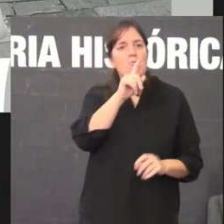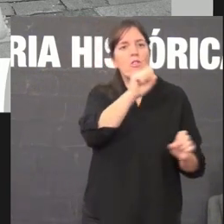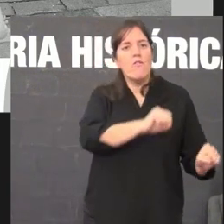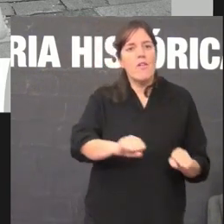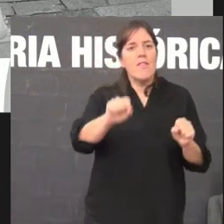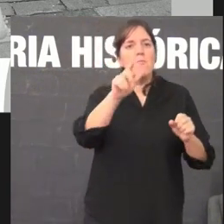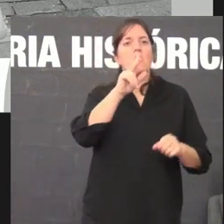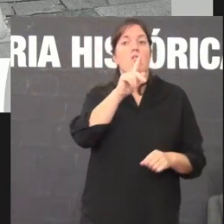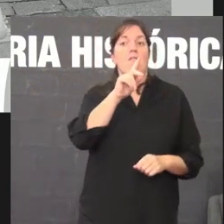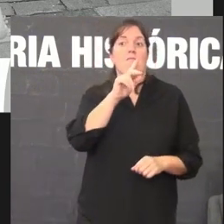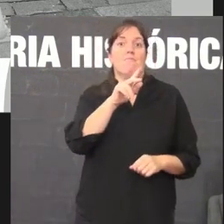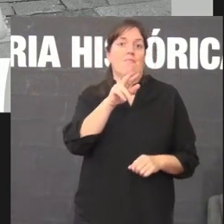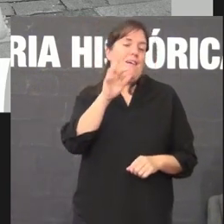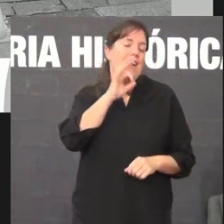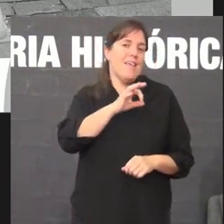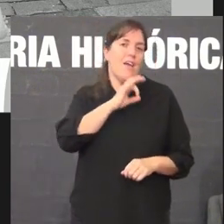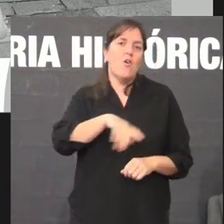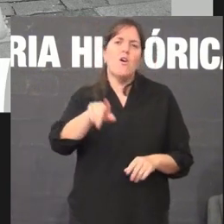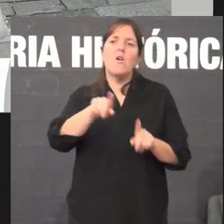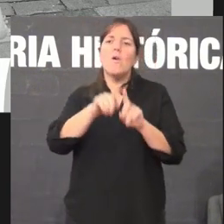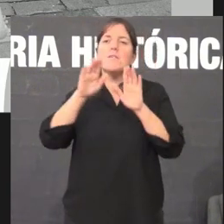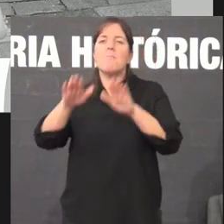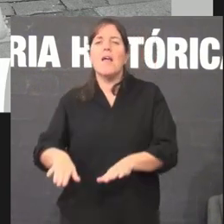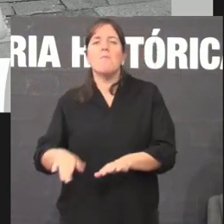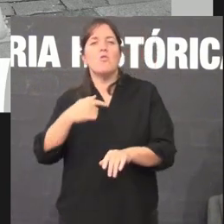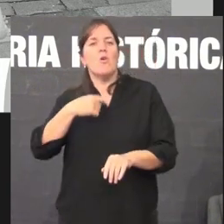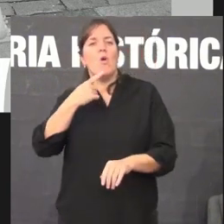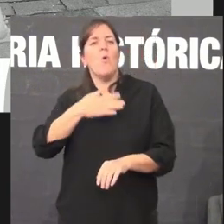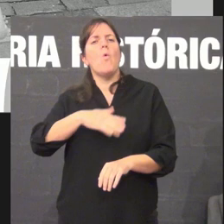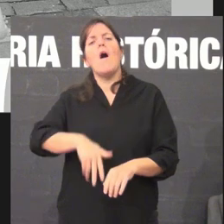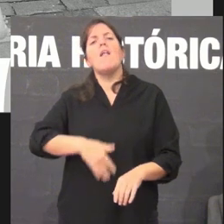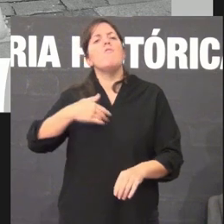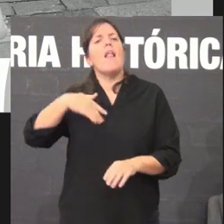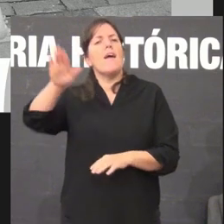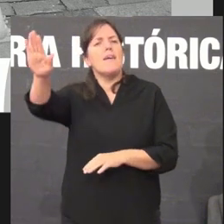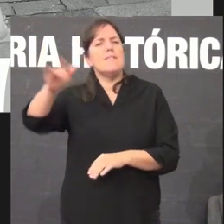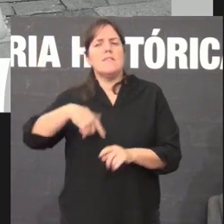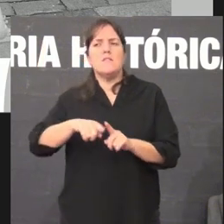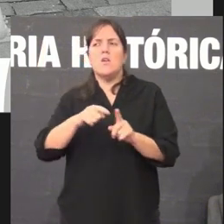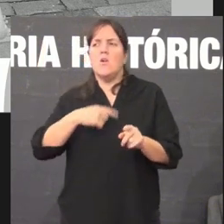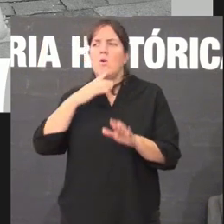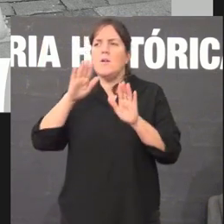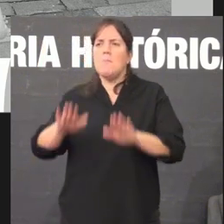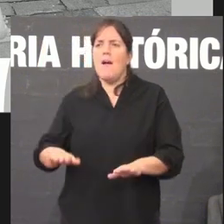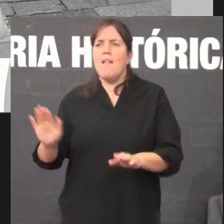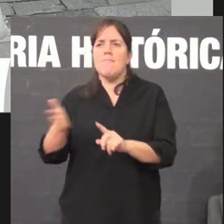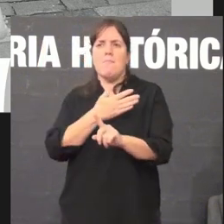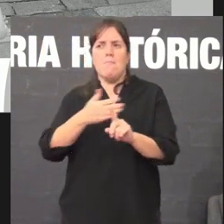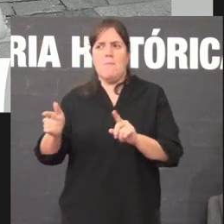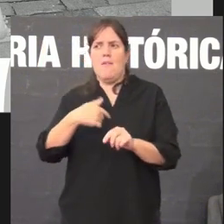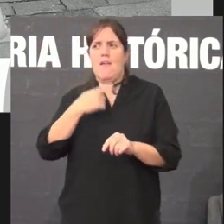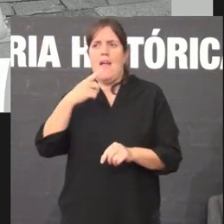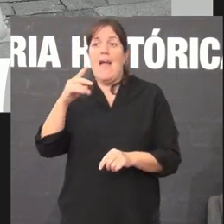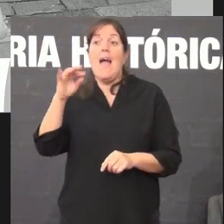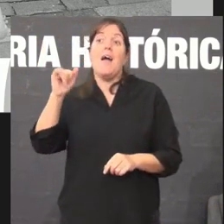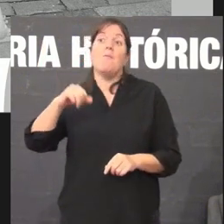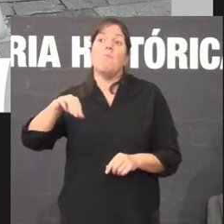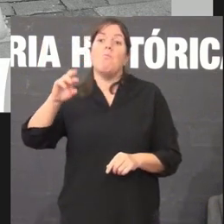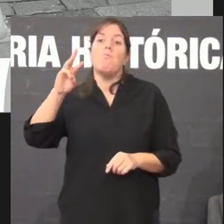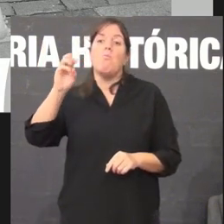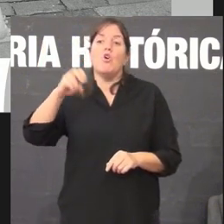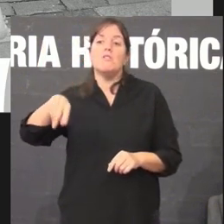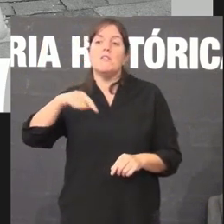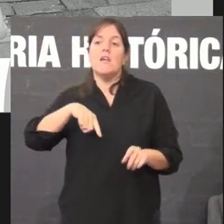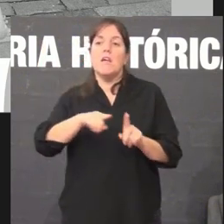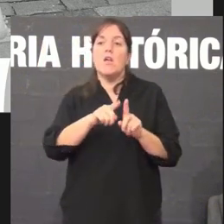parásemos os falanchistas que na Rúa Dorsán lle dan unha malleira a Ramón Vilar Ponte cada vez que falamos e defendemos o galego é tamén como se